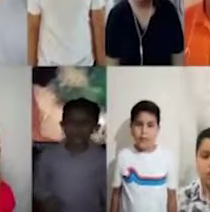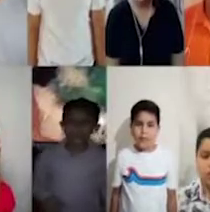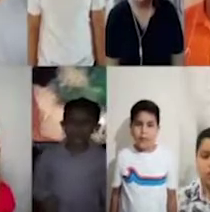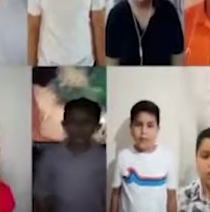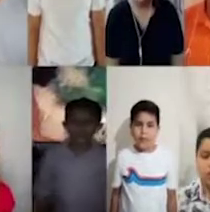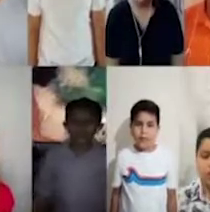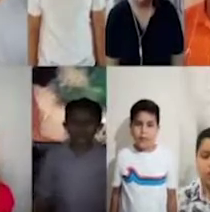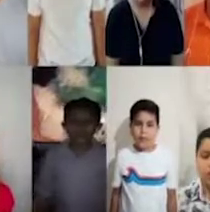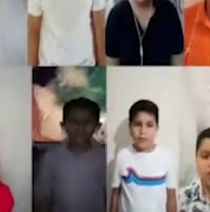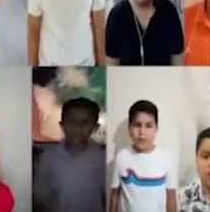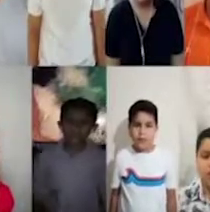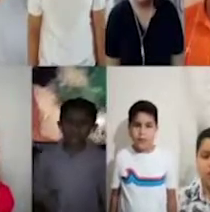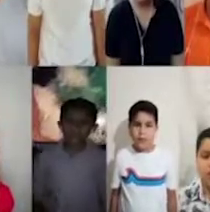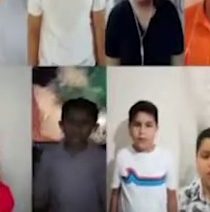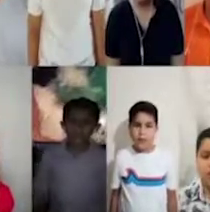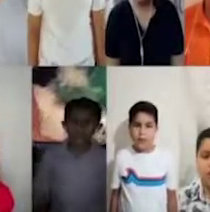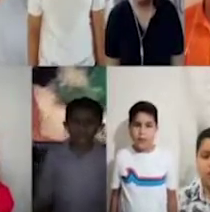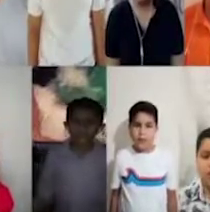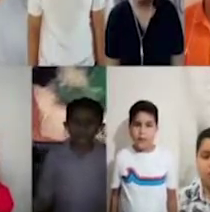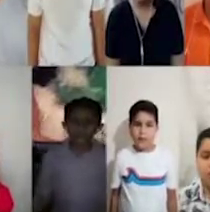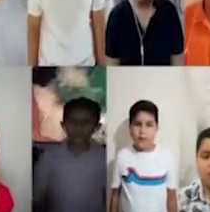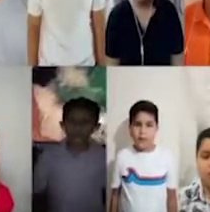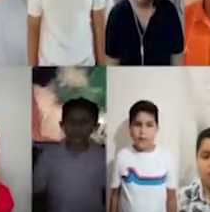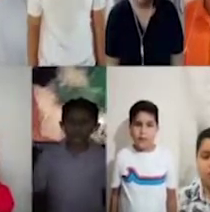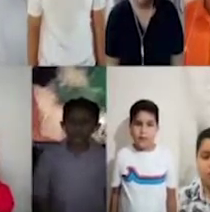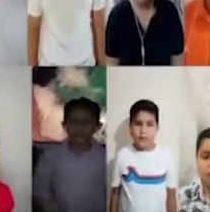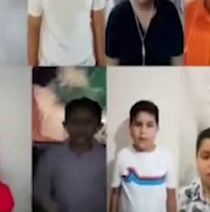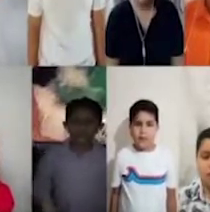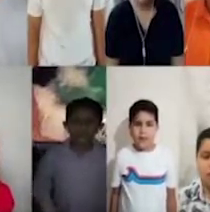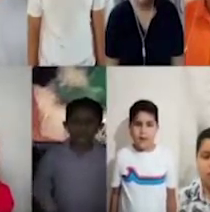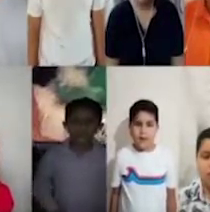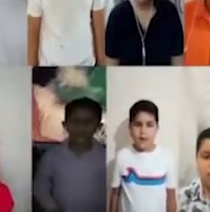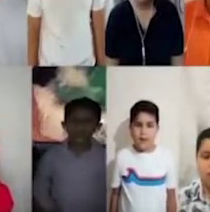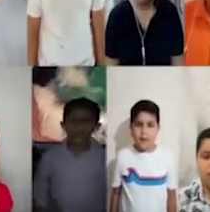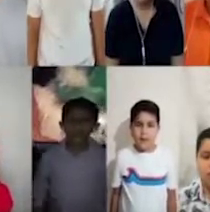por su pálido color. La playa se